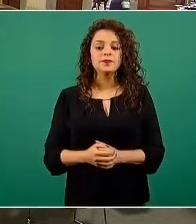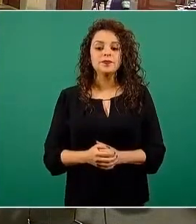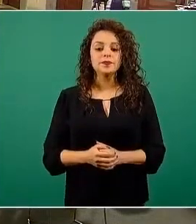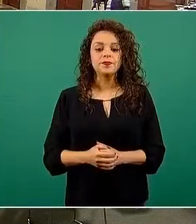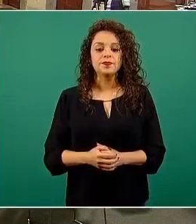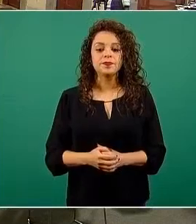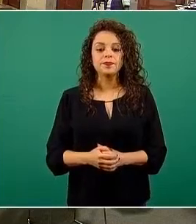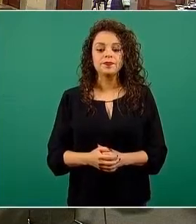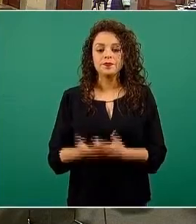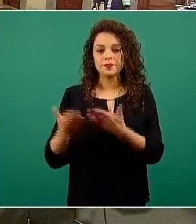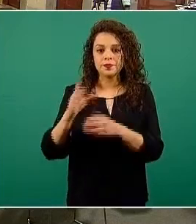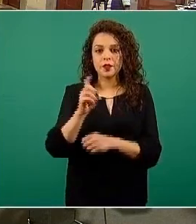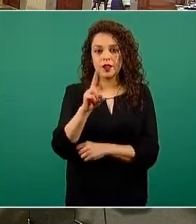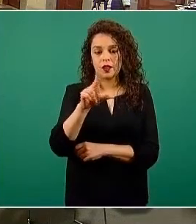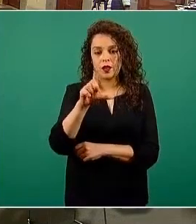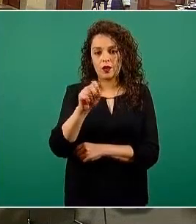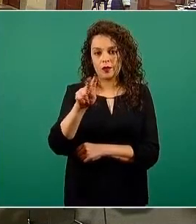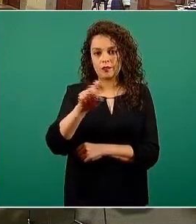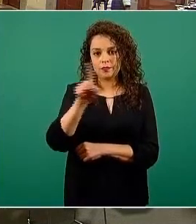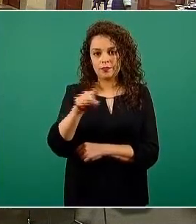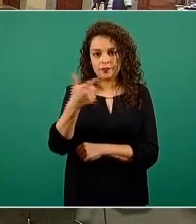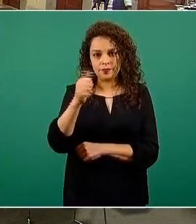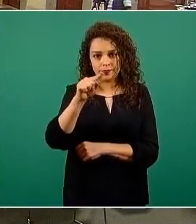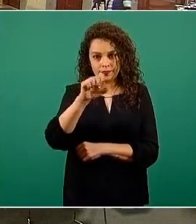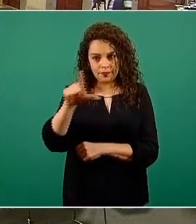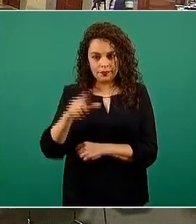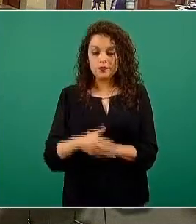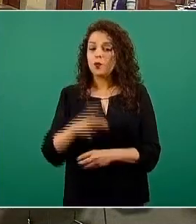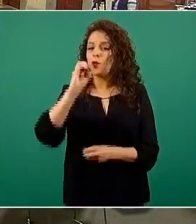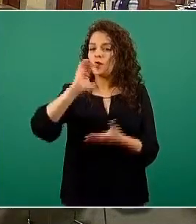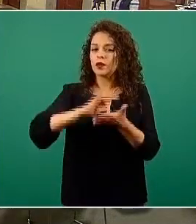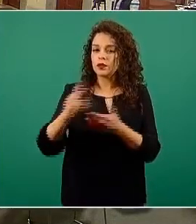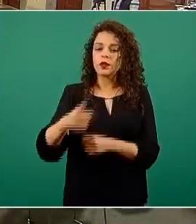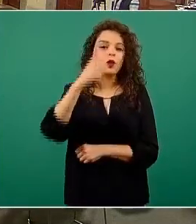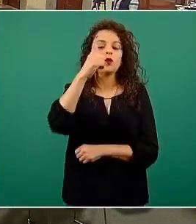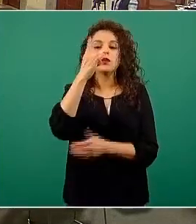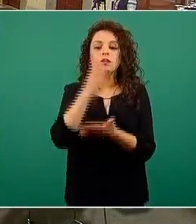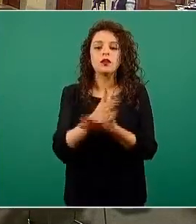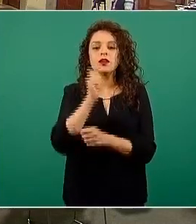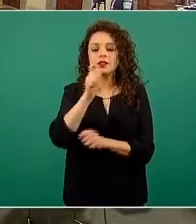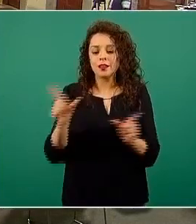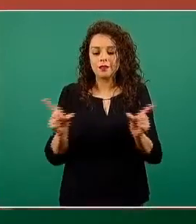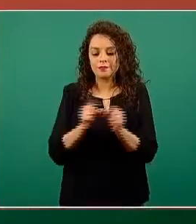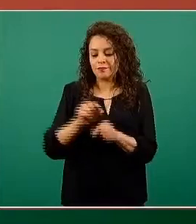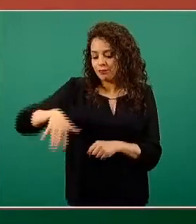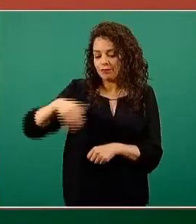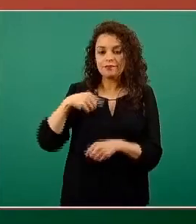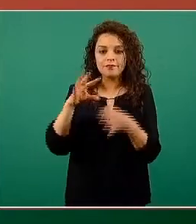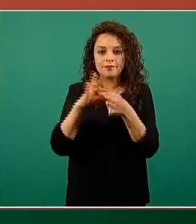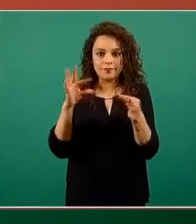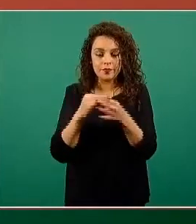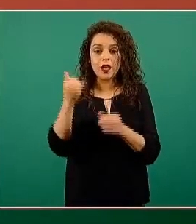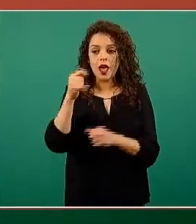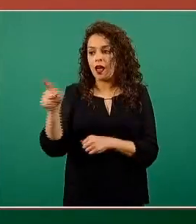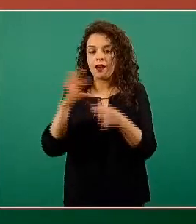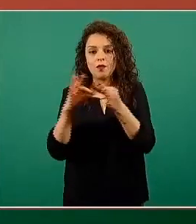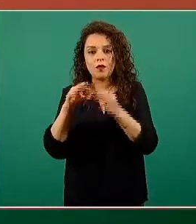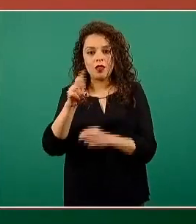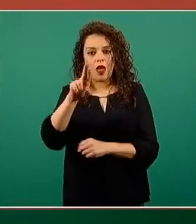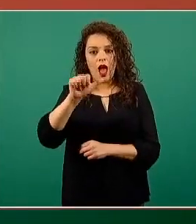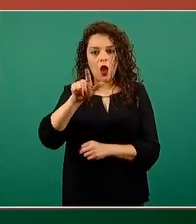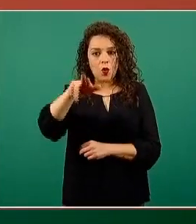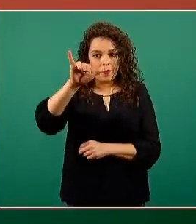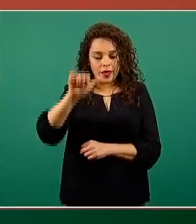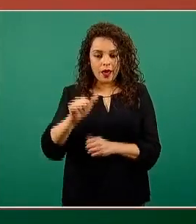Doctor López-Gatell. Muchas gracias. Aquí solo complemento con un pedacito a lo que ya terminó de explicar el doctor Alunio,